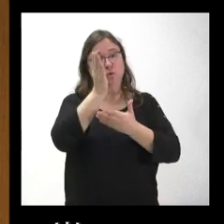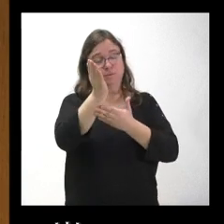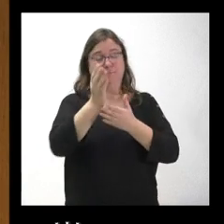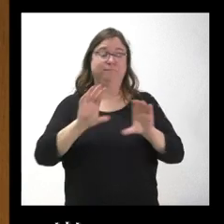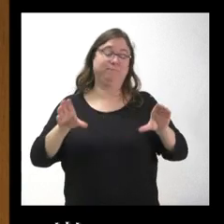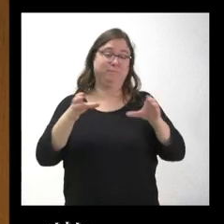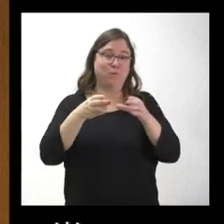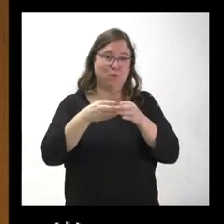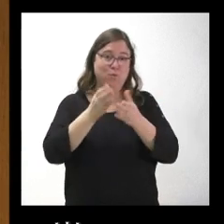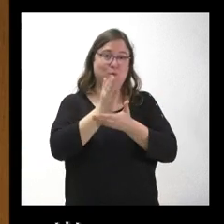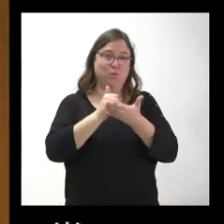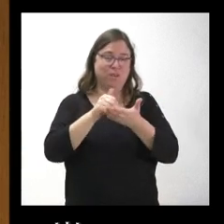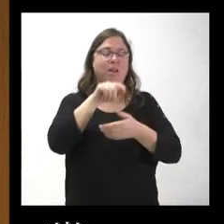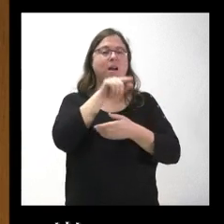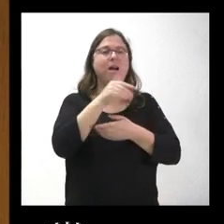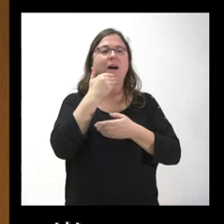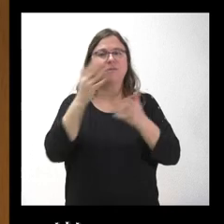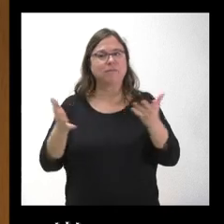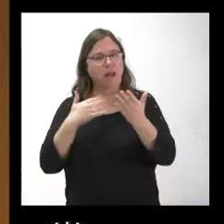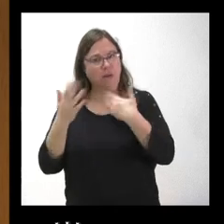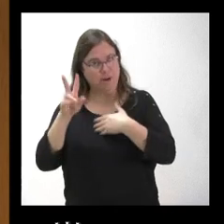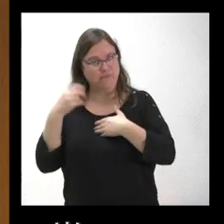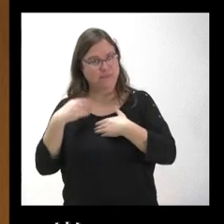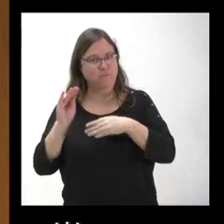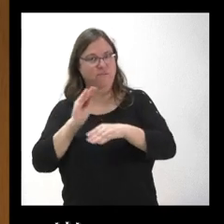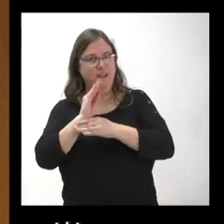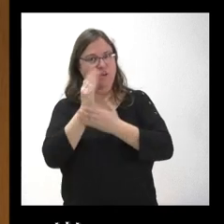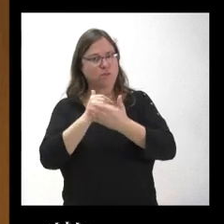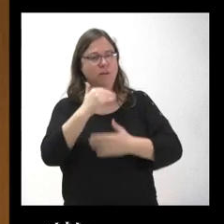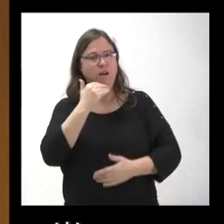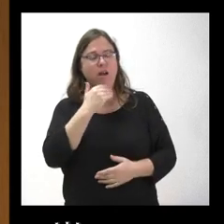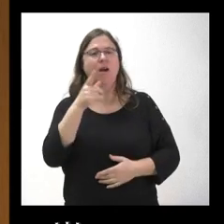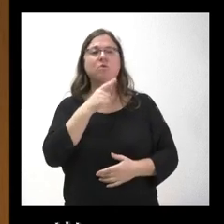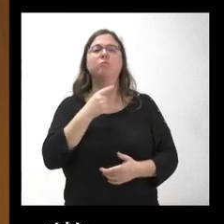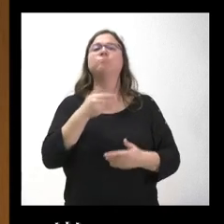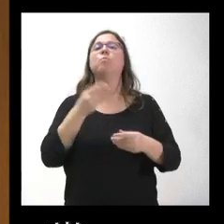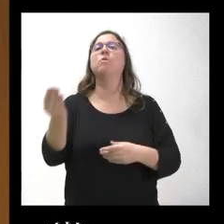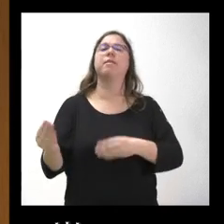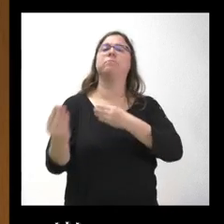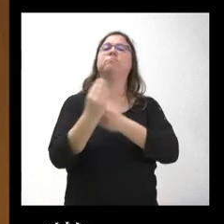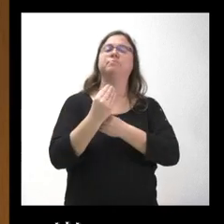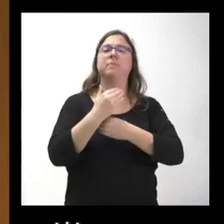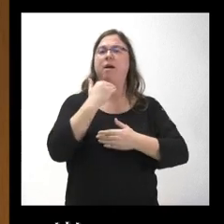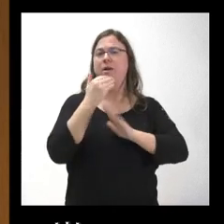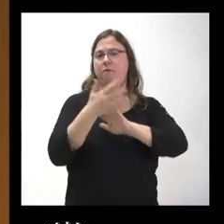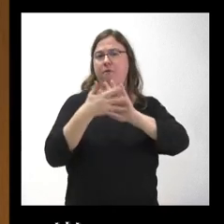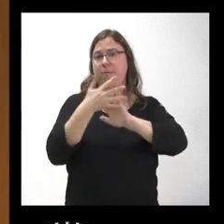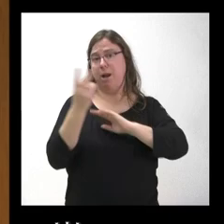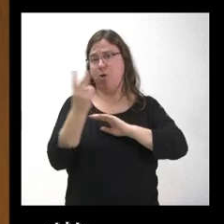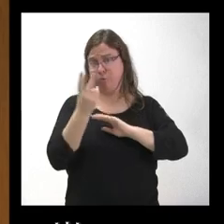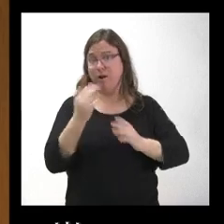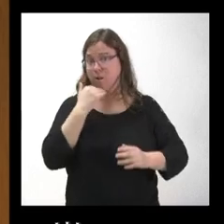ambos a tratar ese tema y a que en la reunión se fije de alguna manera lo que pueden aportar ambos.